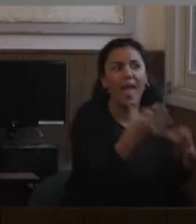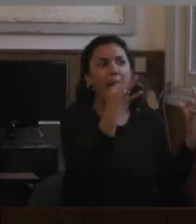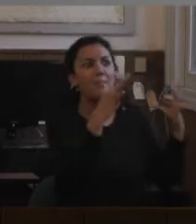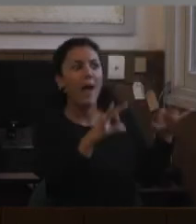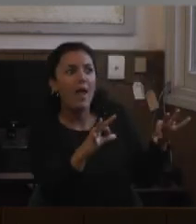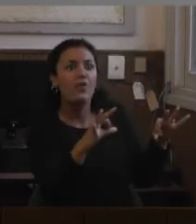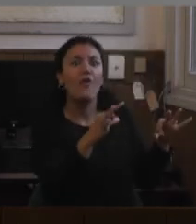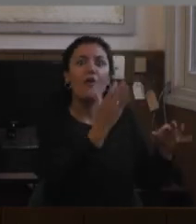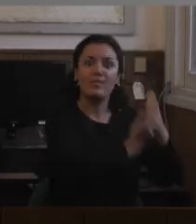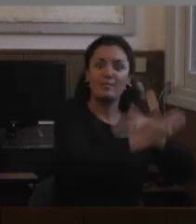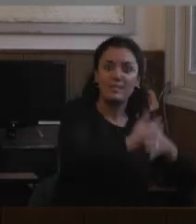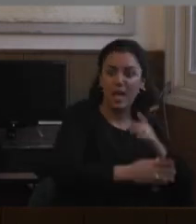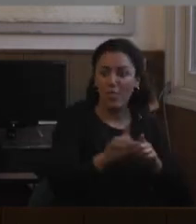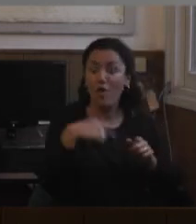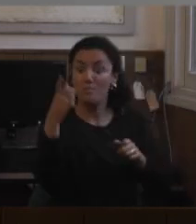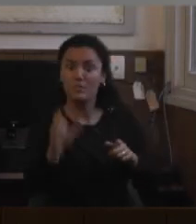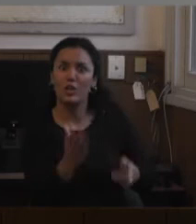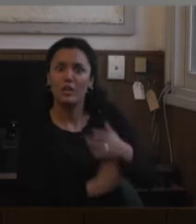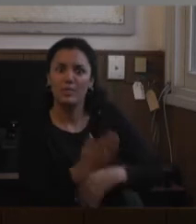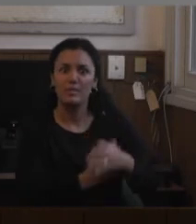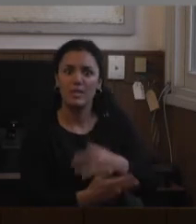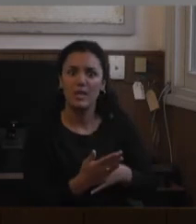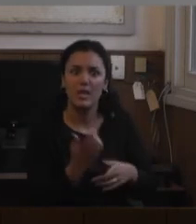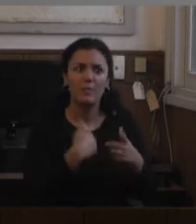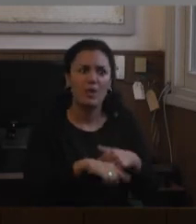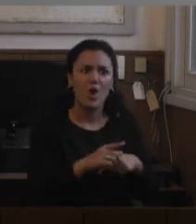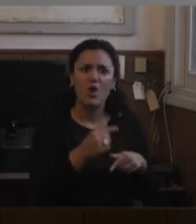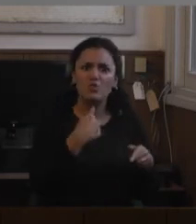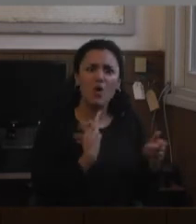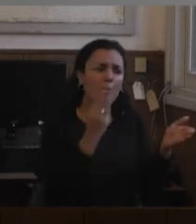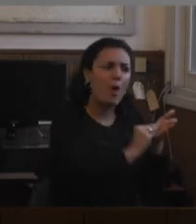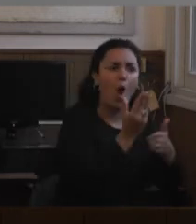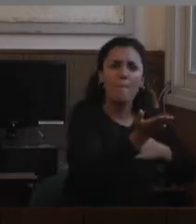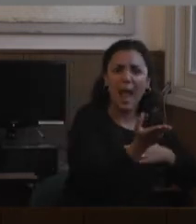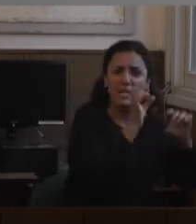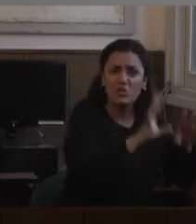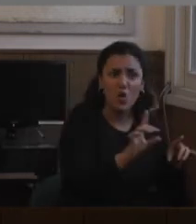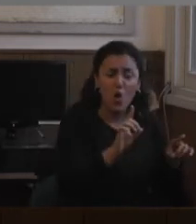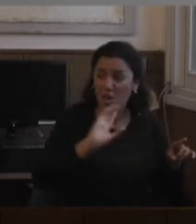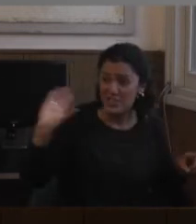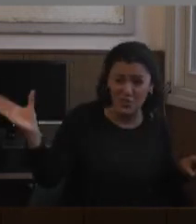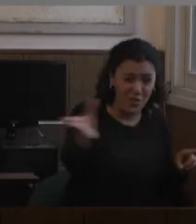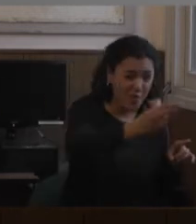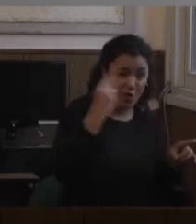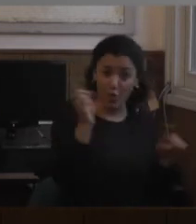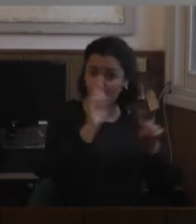inclusivo no sé todavía desde las decisiones políticas estamos delimitando espacios